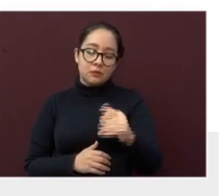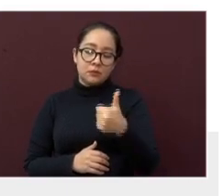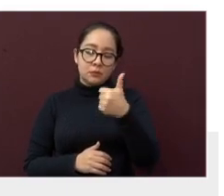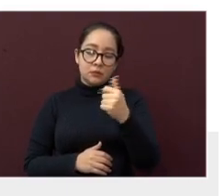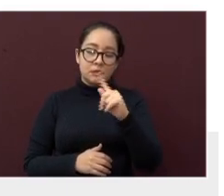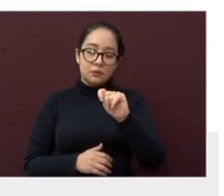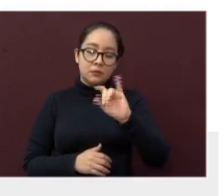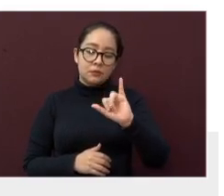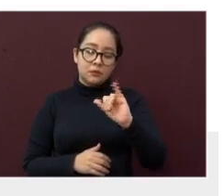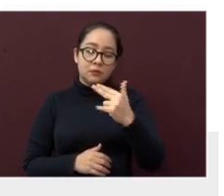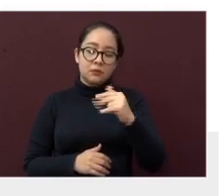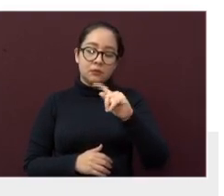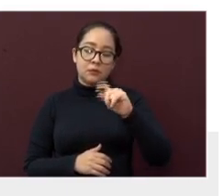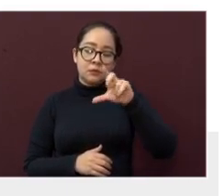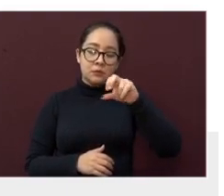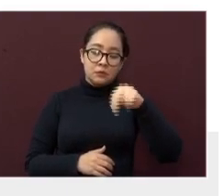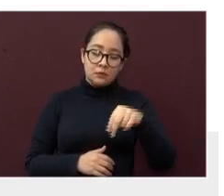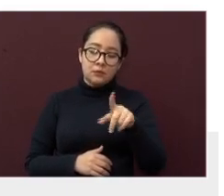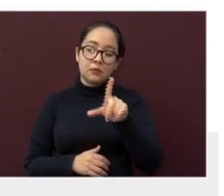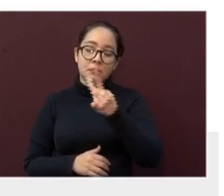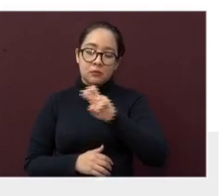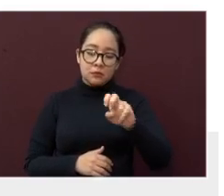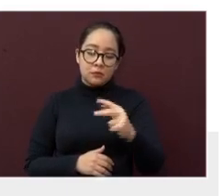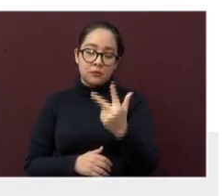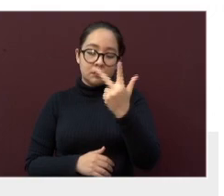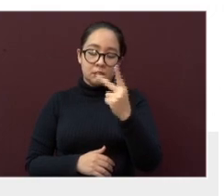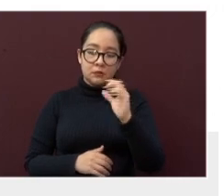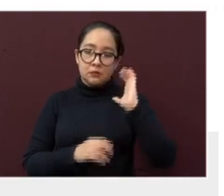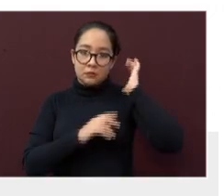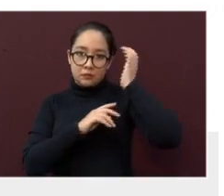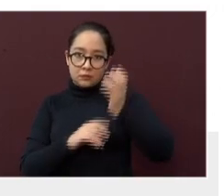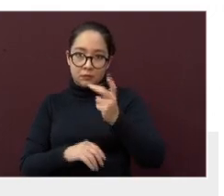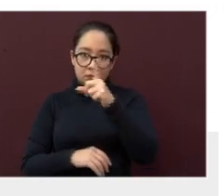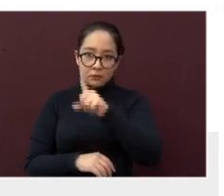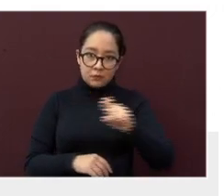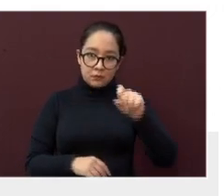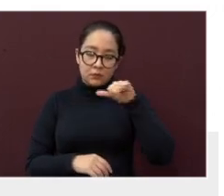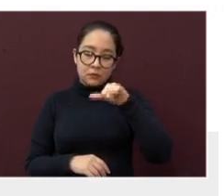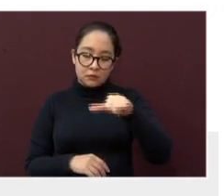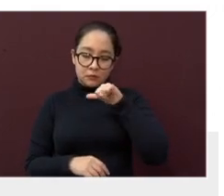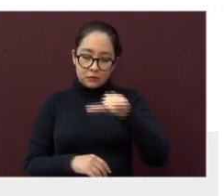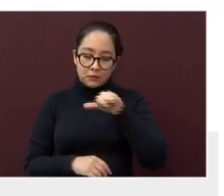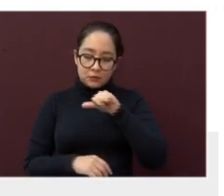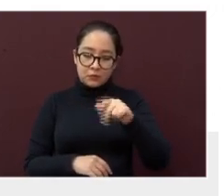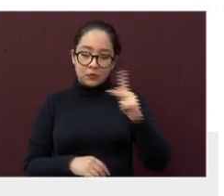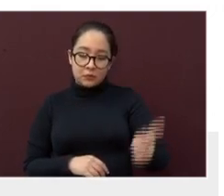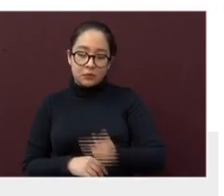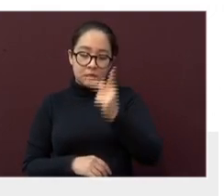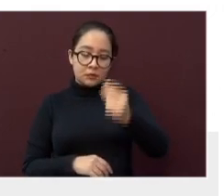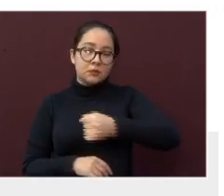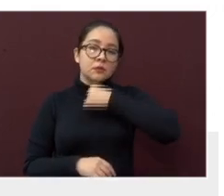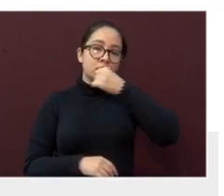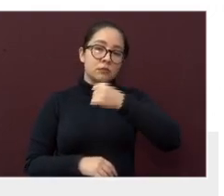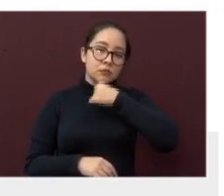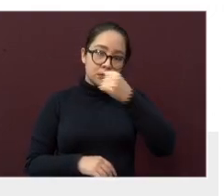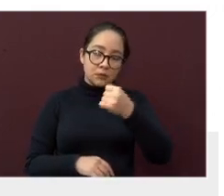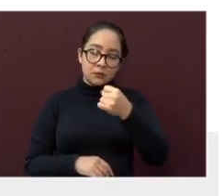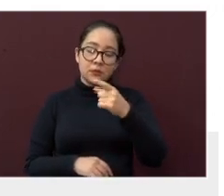Tihuatlán, 208. Álamo, Temapache, 116. Pueblo Viejo, 104.